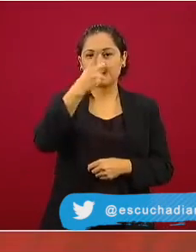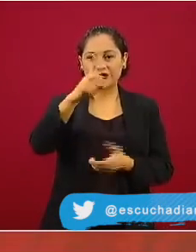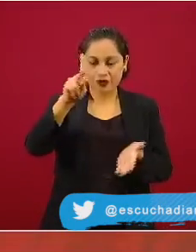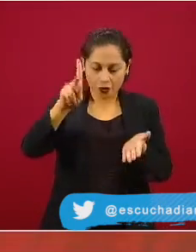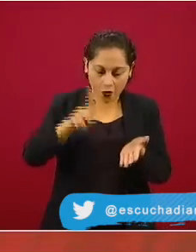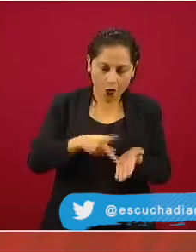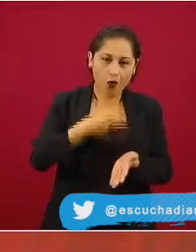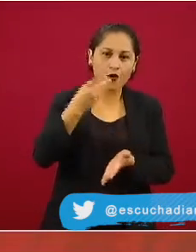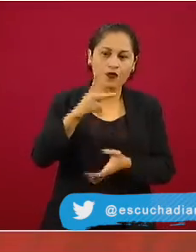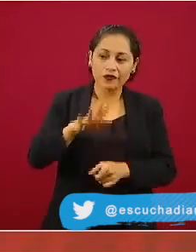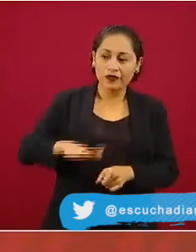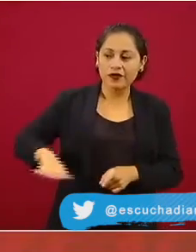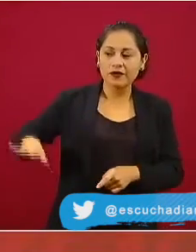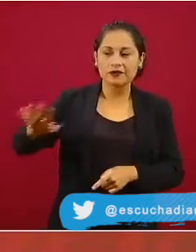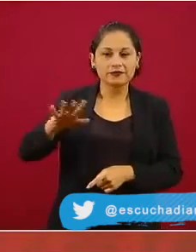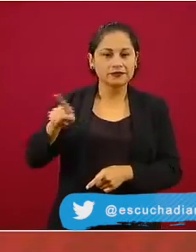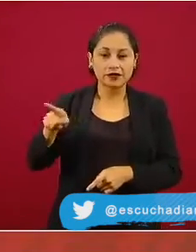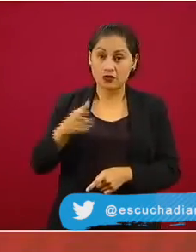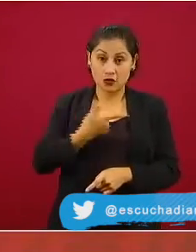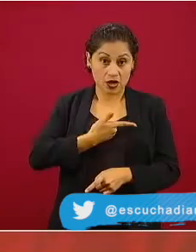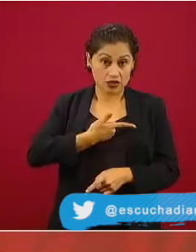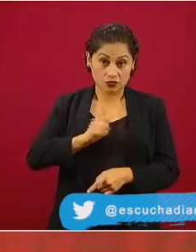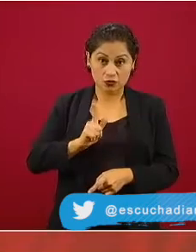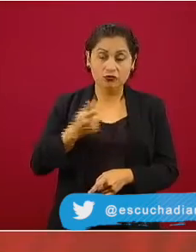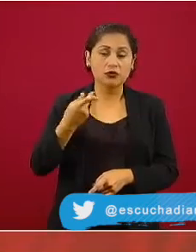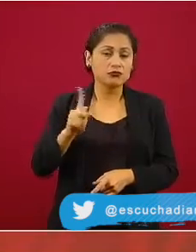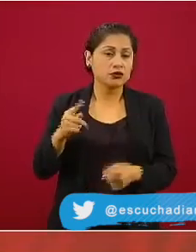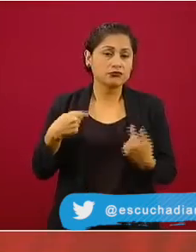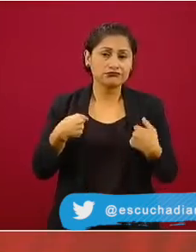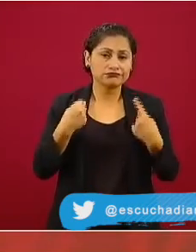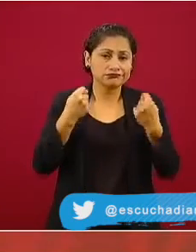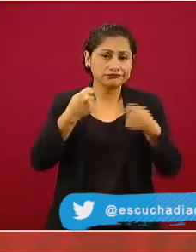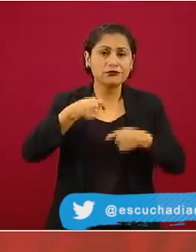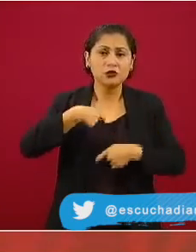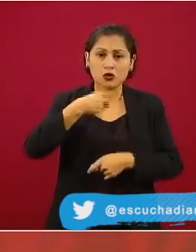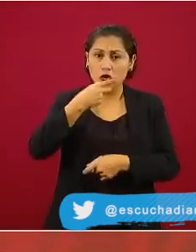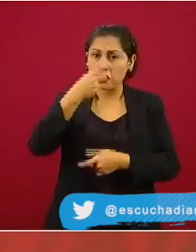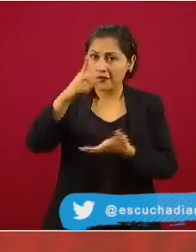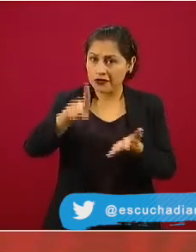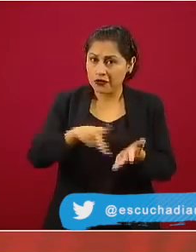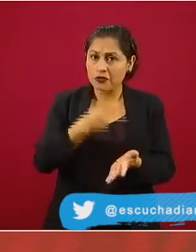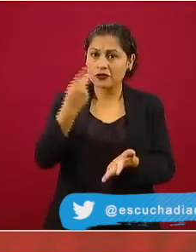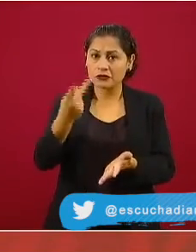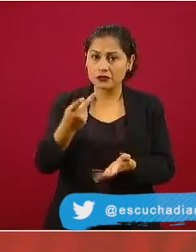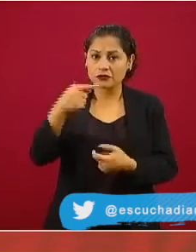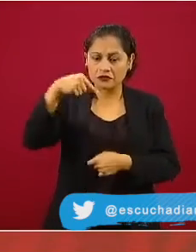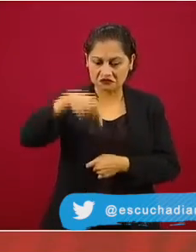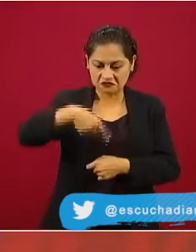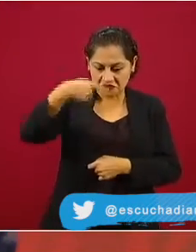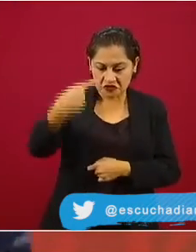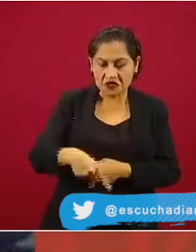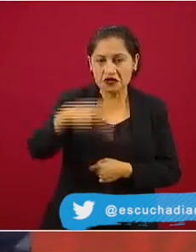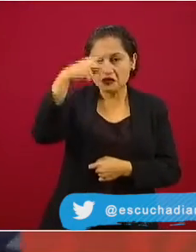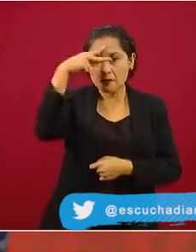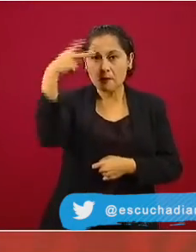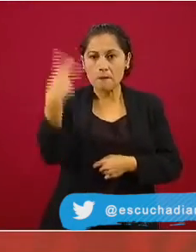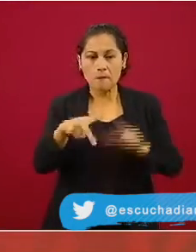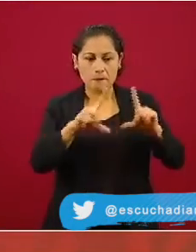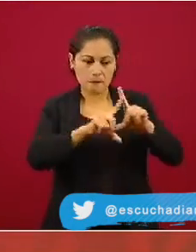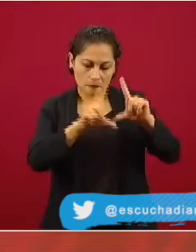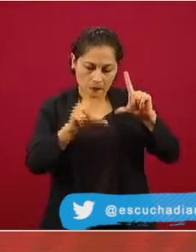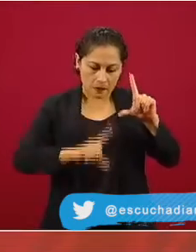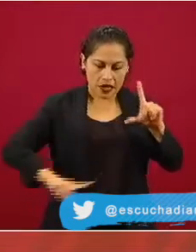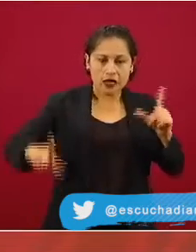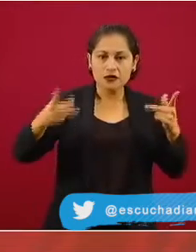que puedo, voy a decir que el pueblo de México es el pueblo con